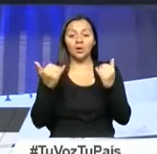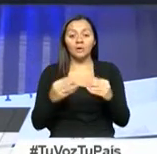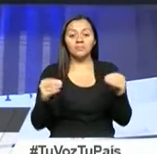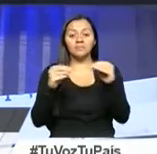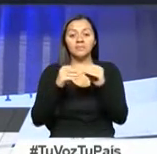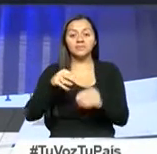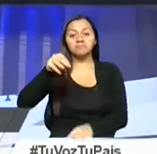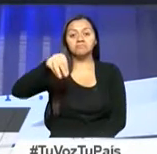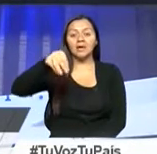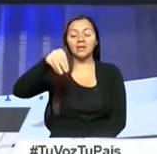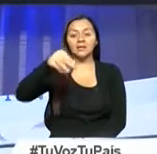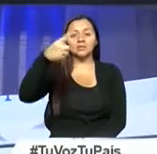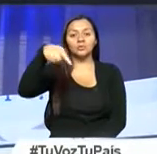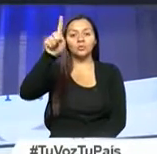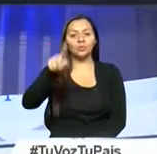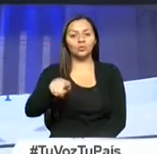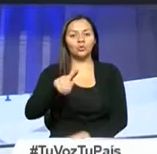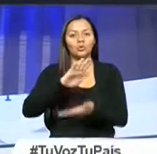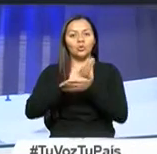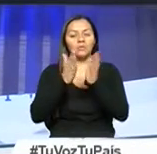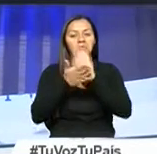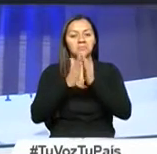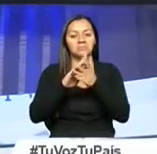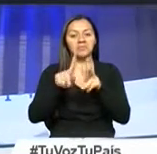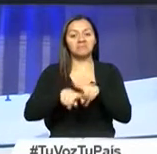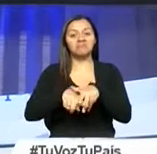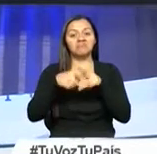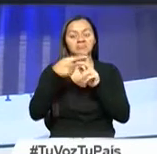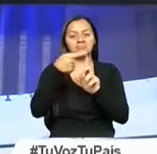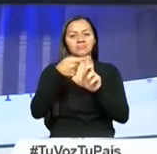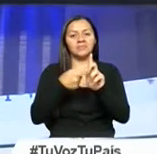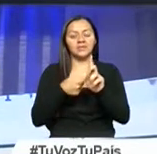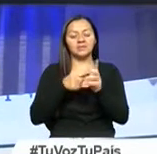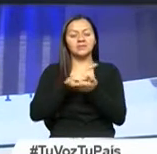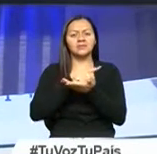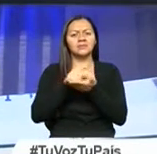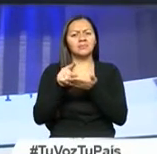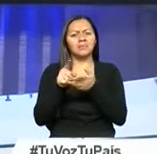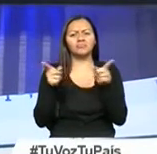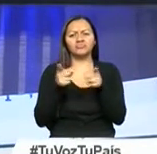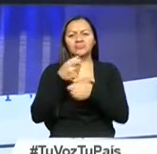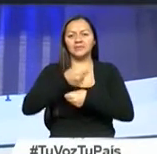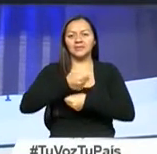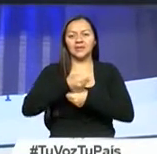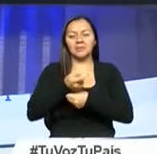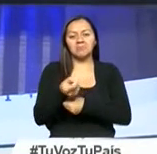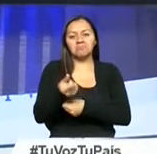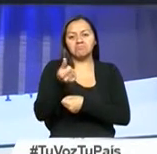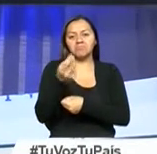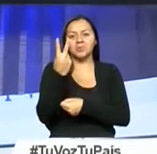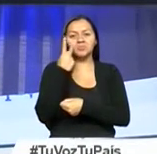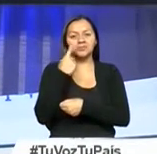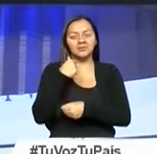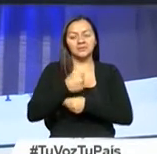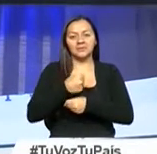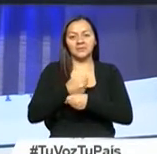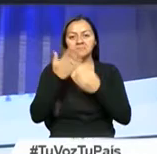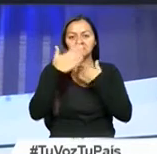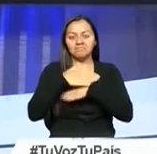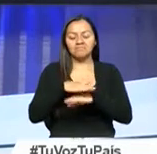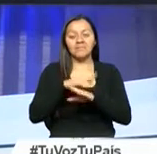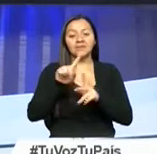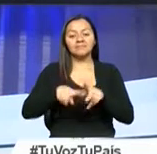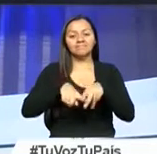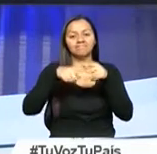martes 1 de noviembre iniciando un nuevo mes y también terminando esta semana cortita de labores. Así que damos inicio con la información.